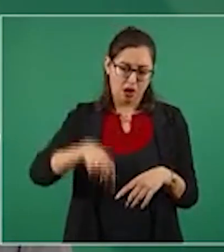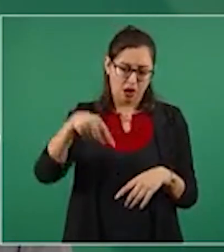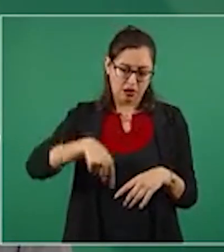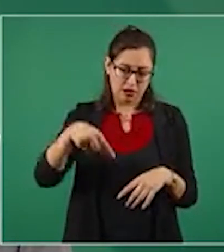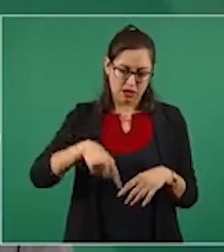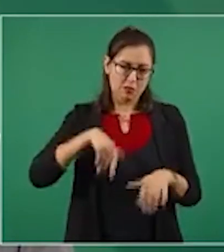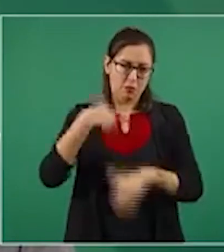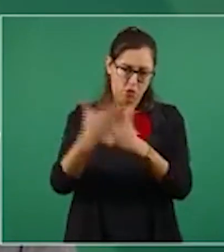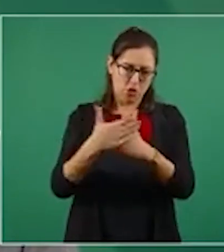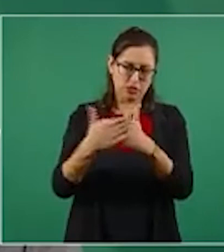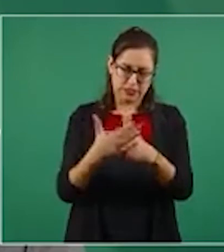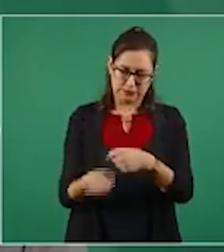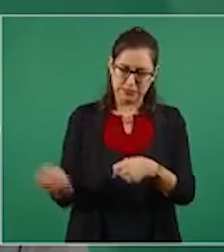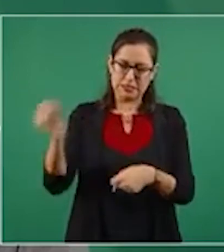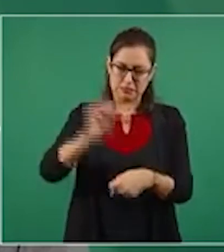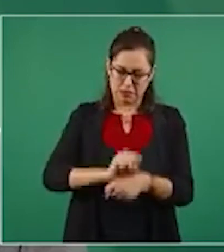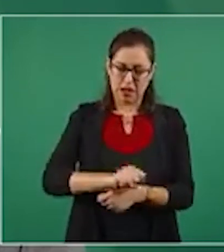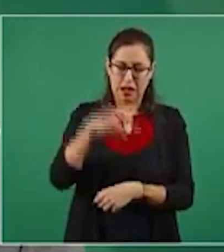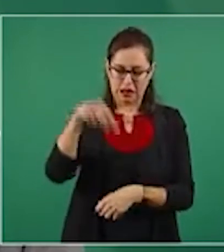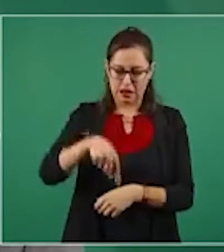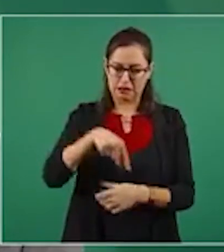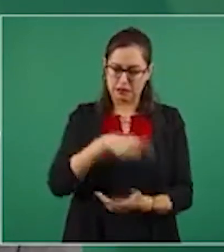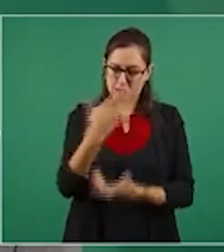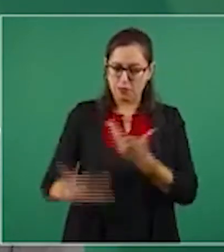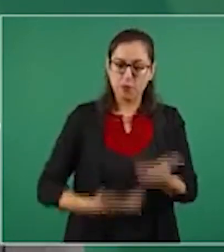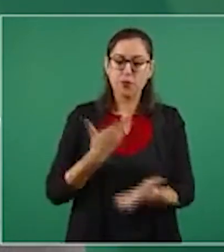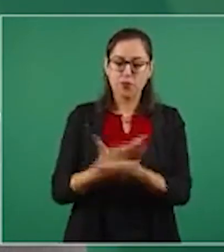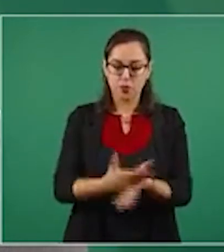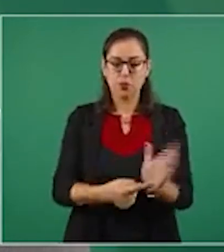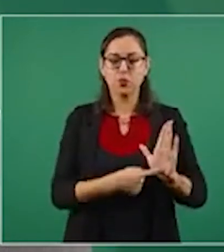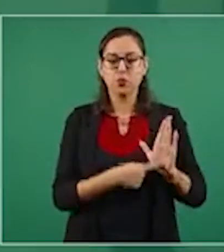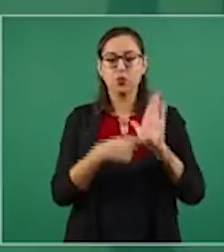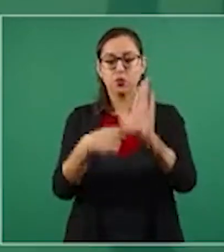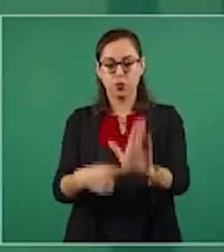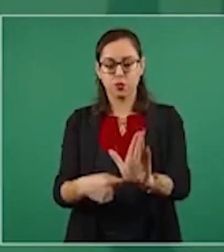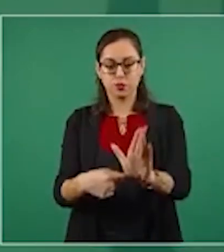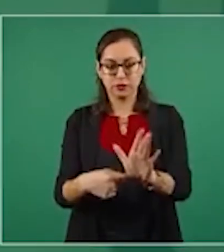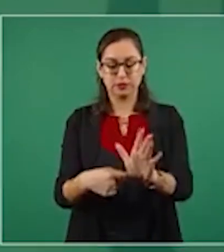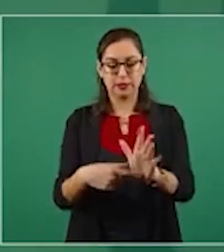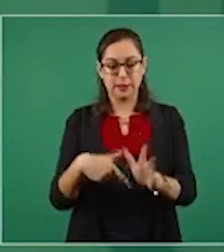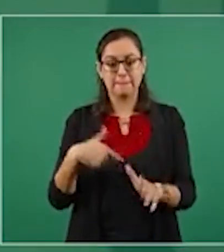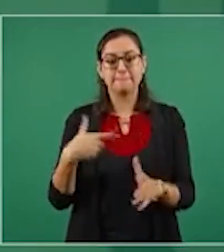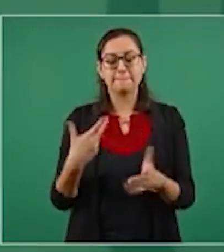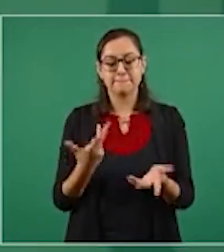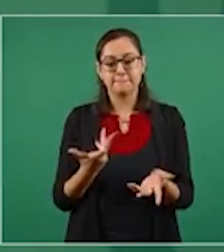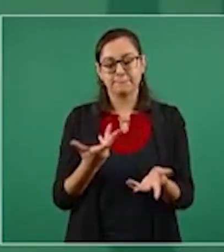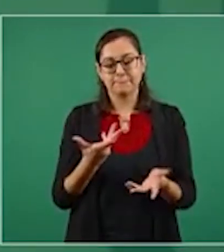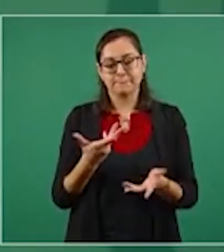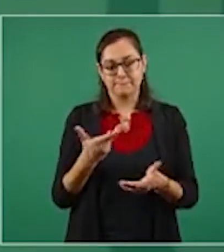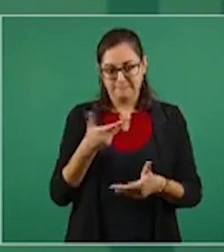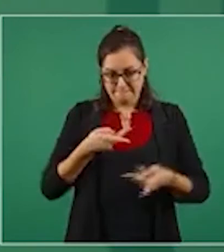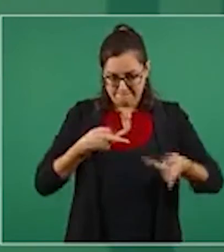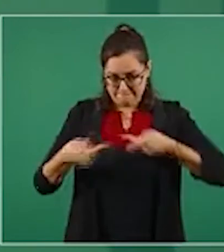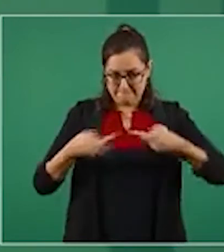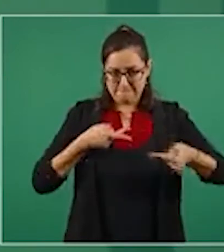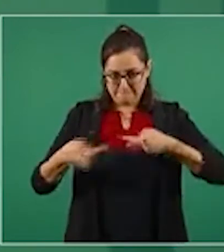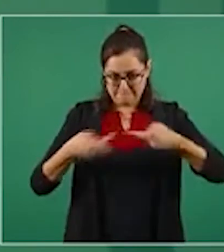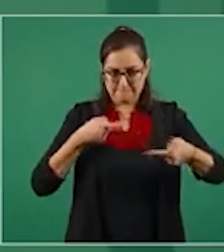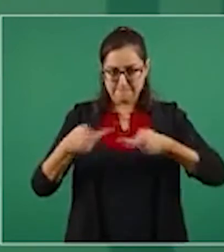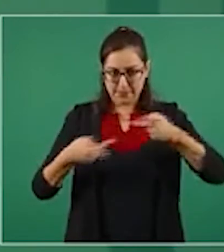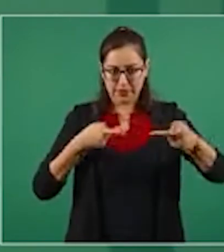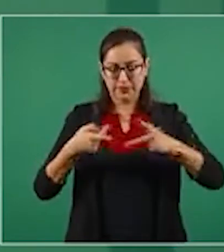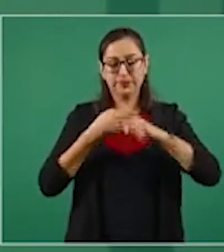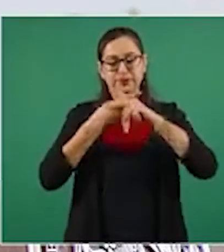próxima, ya una propuesta para que con tiempo nos preparemos todos,